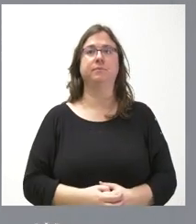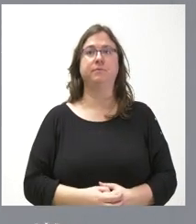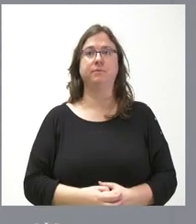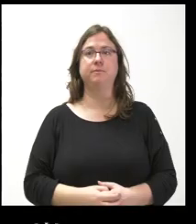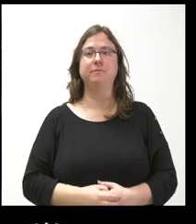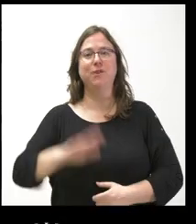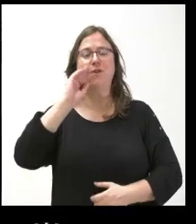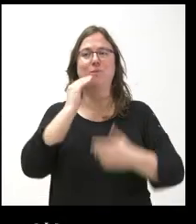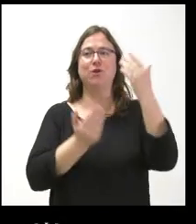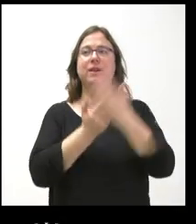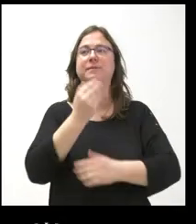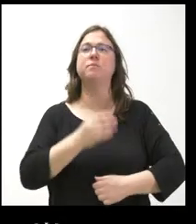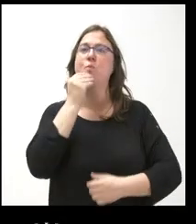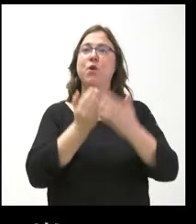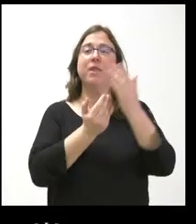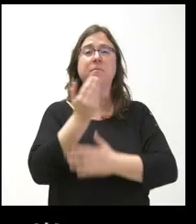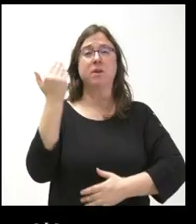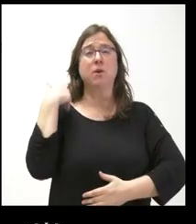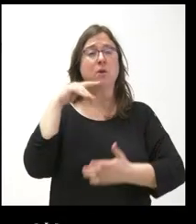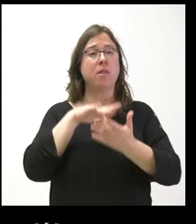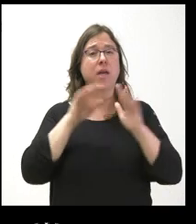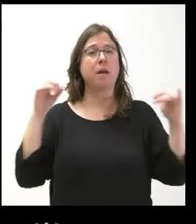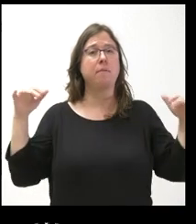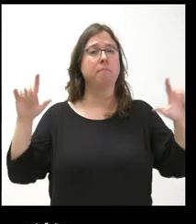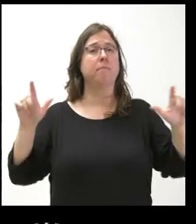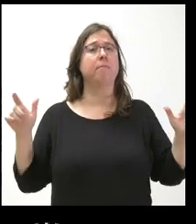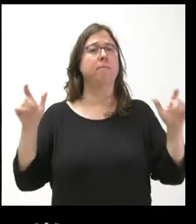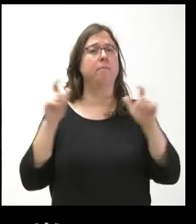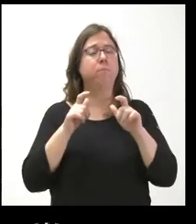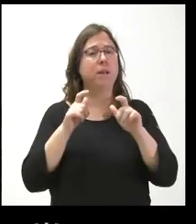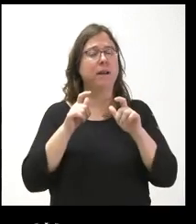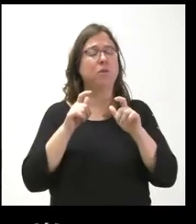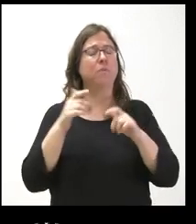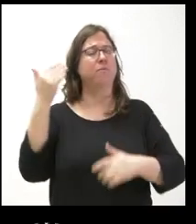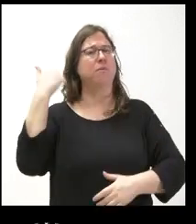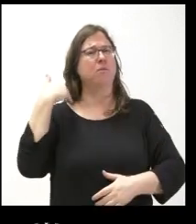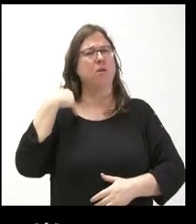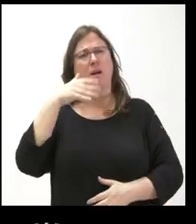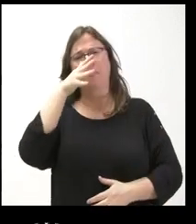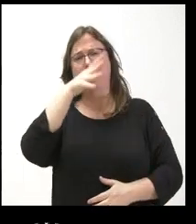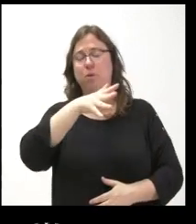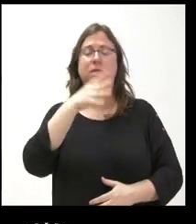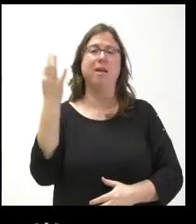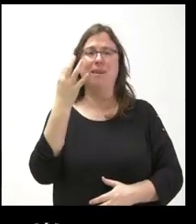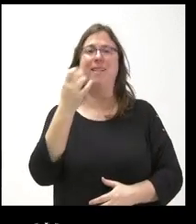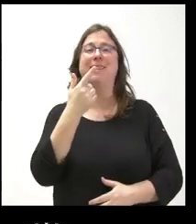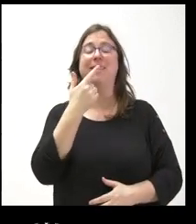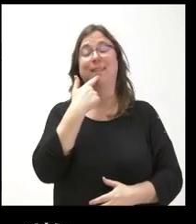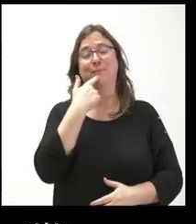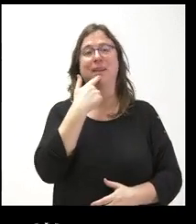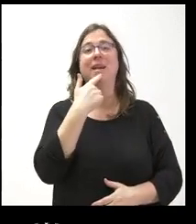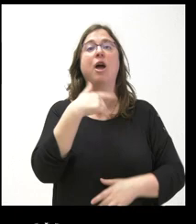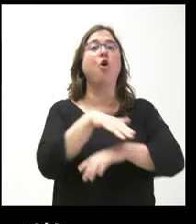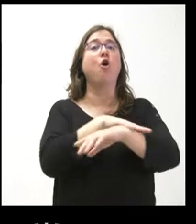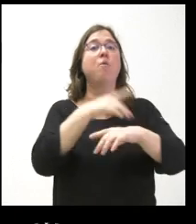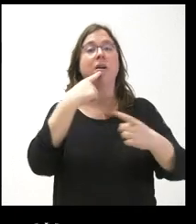Hola, buenos días. El otro día, en el Pleno de las enmiendas a la totalidad, volví a denunciar que el Gobierno le está mandando menos dinero del anunciado